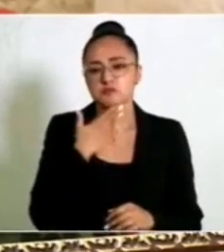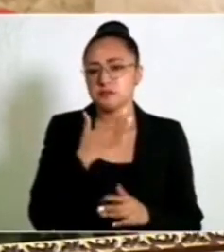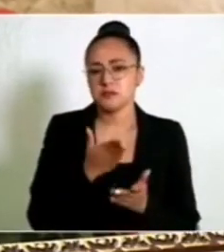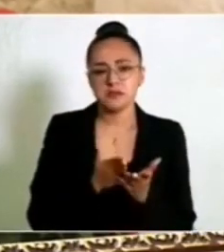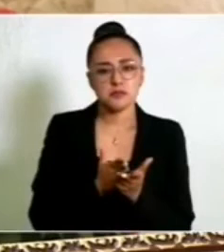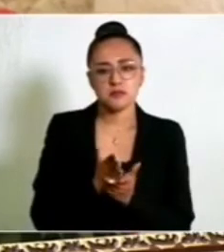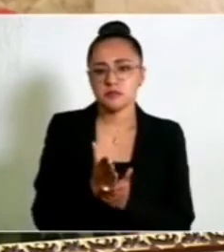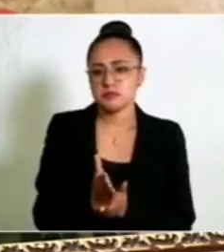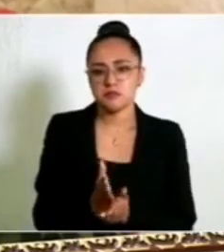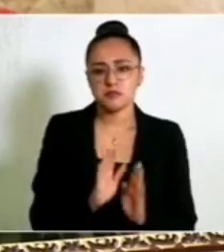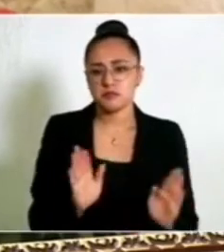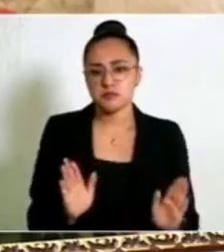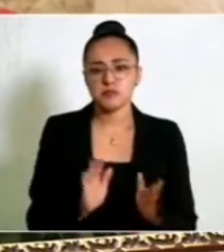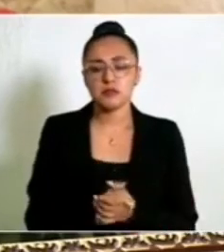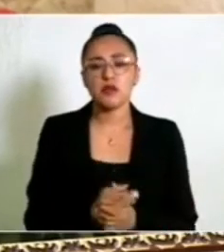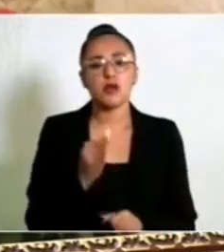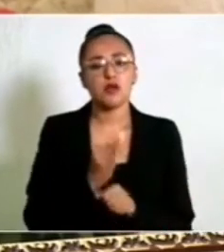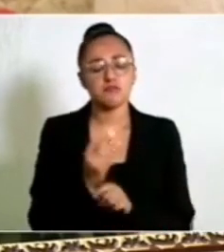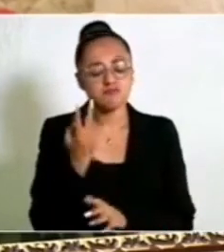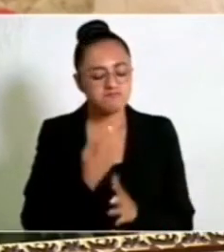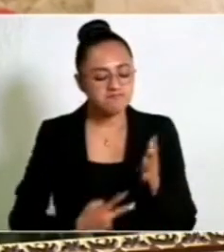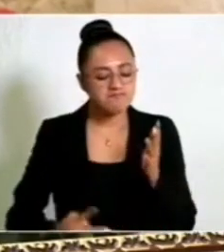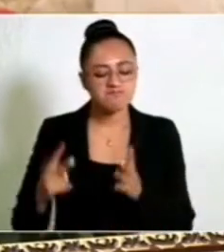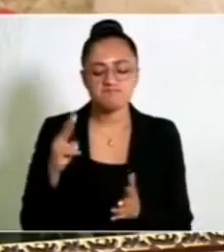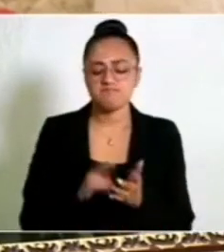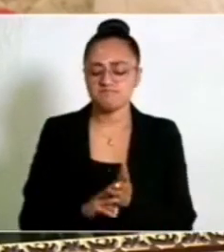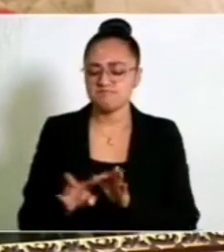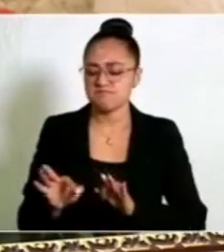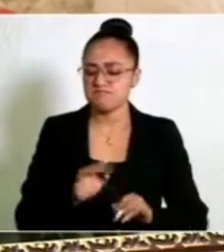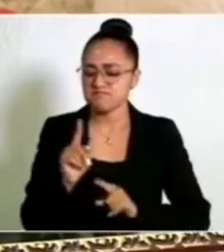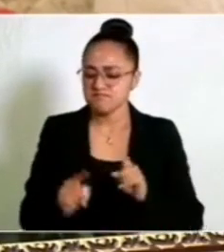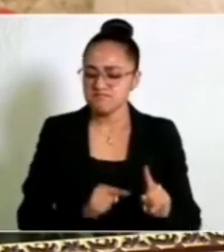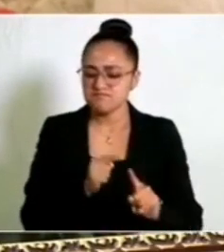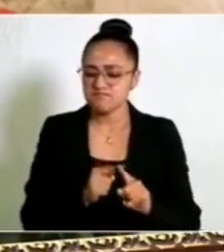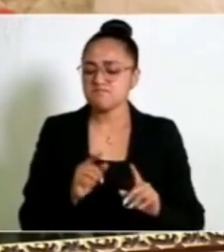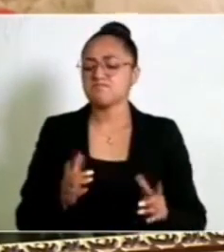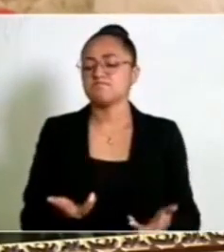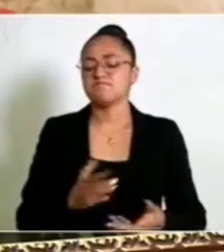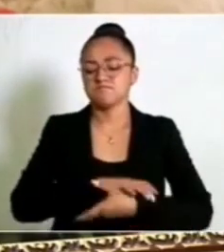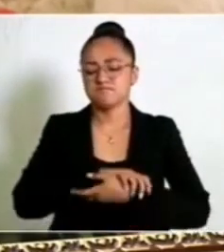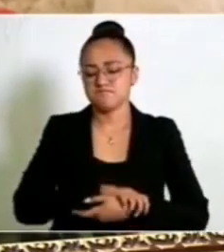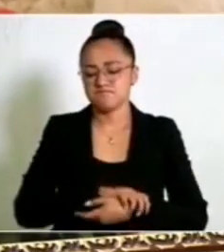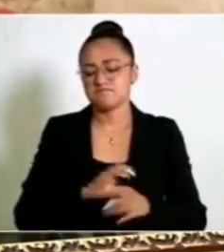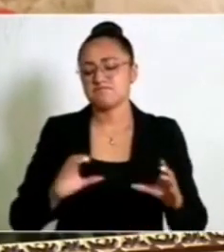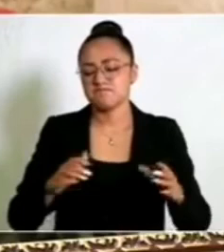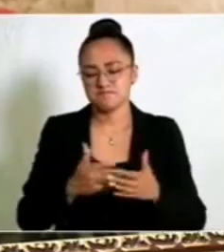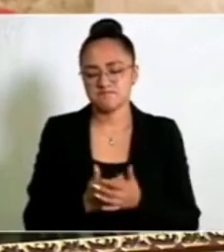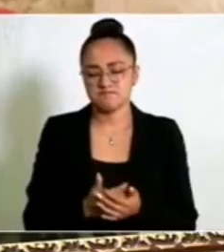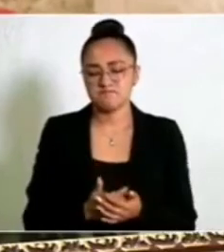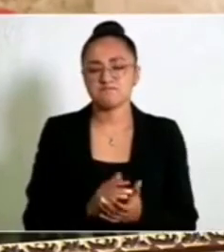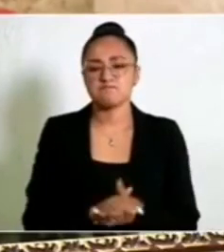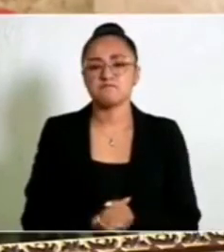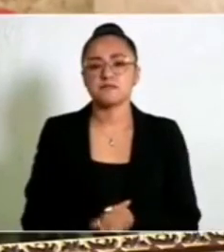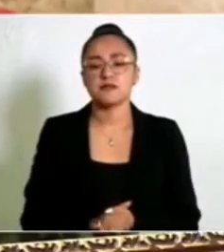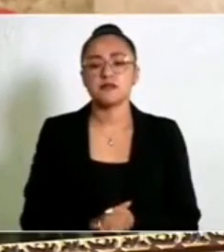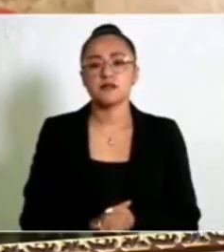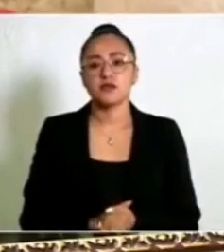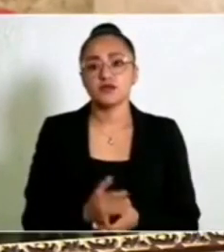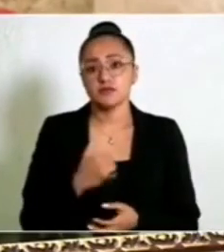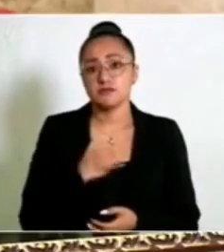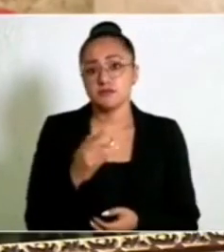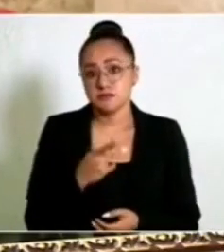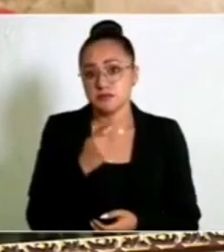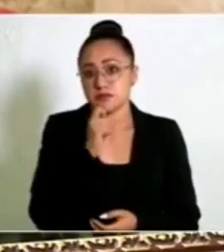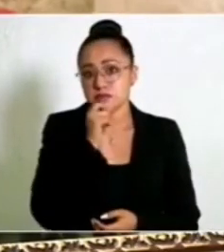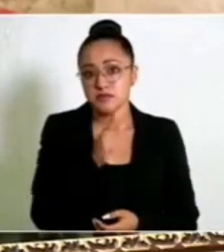y que hoy tenemos que redoblar esfuerzos del Pacto Comunitario. Yo me pregunto